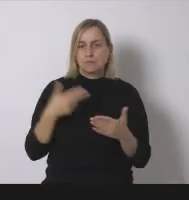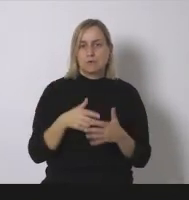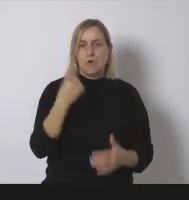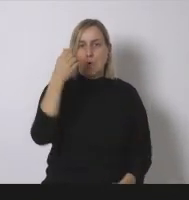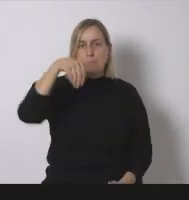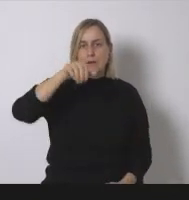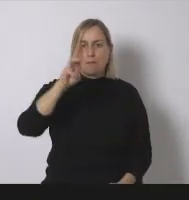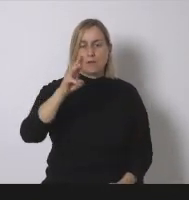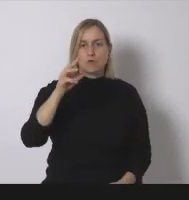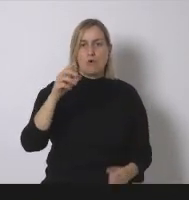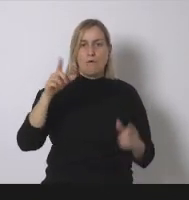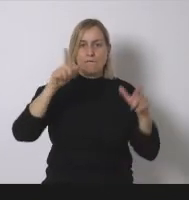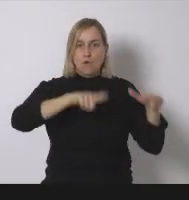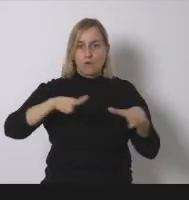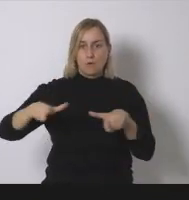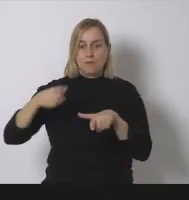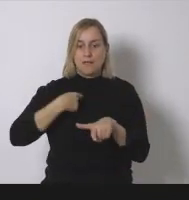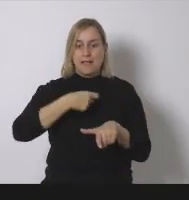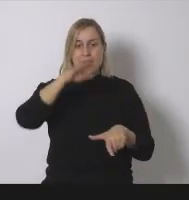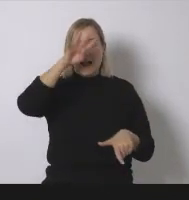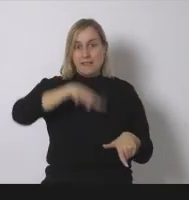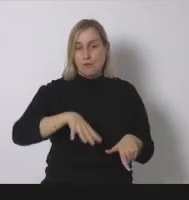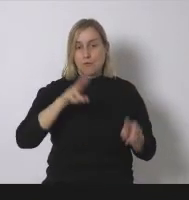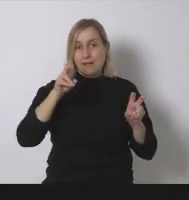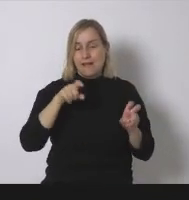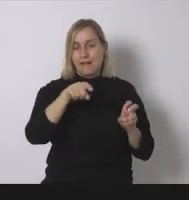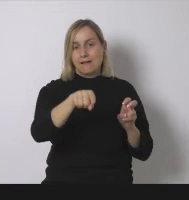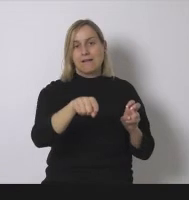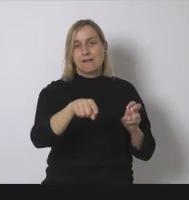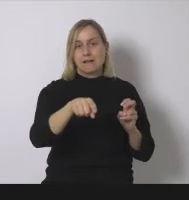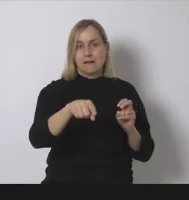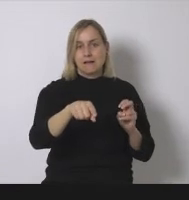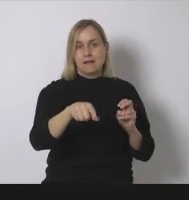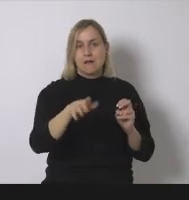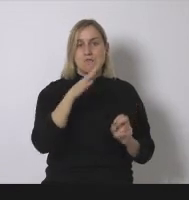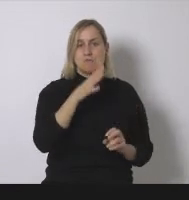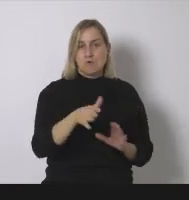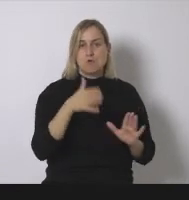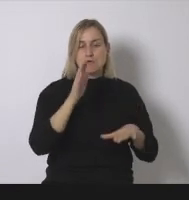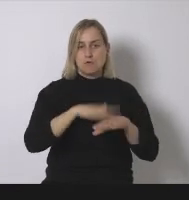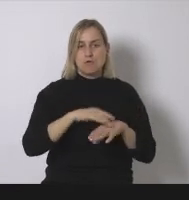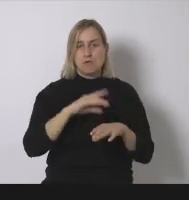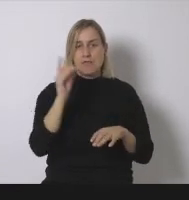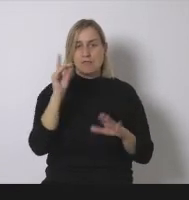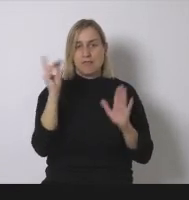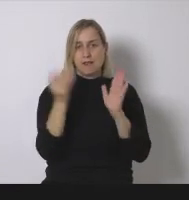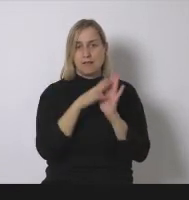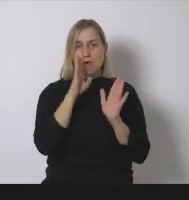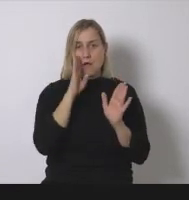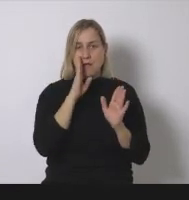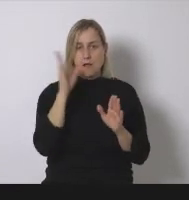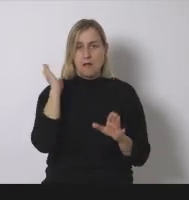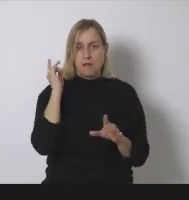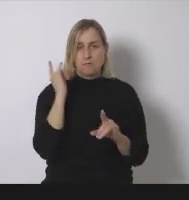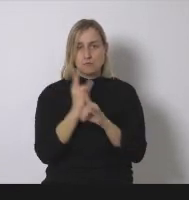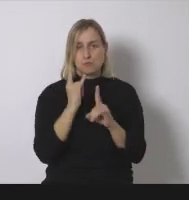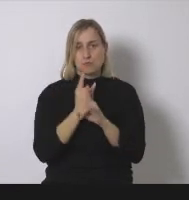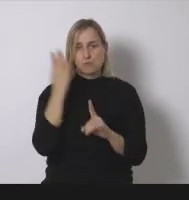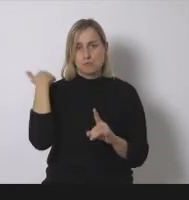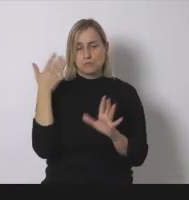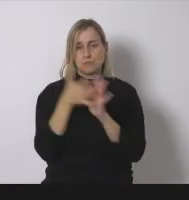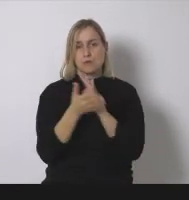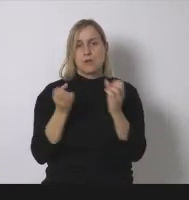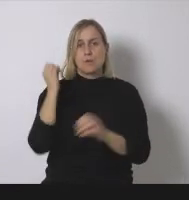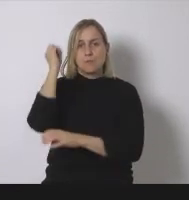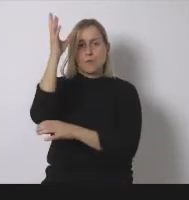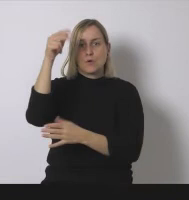por el decreto que os comentaba antes y además ahora la ponencia pues no lo hace tampoco especialmente